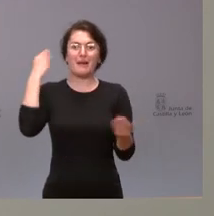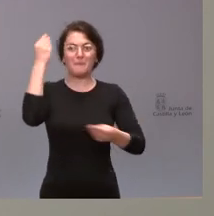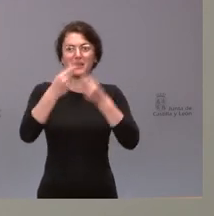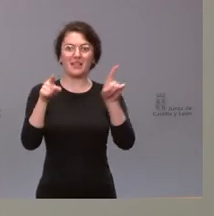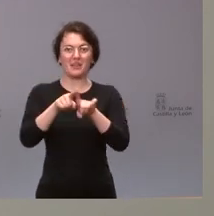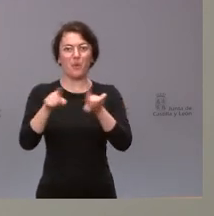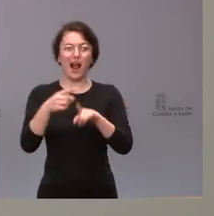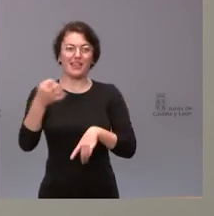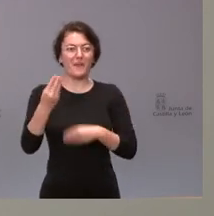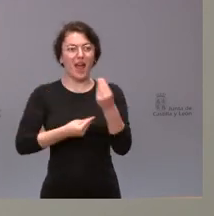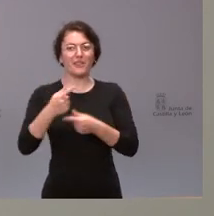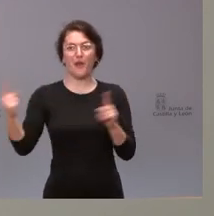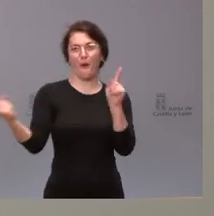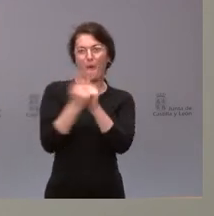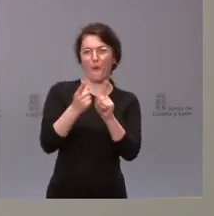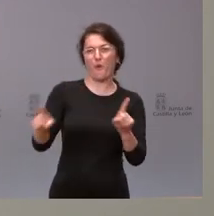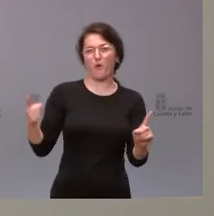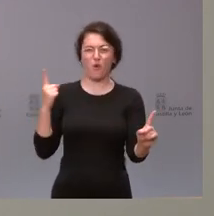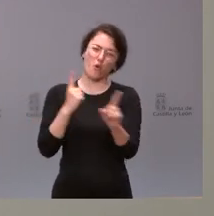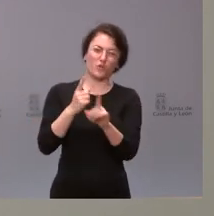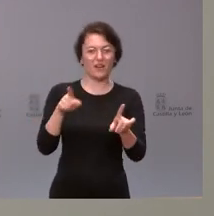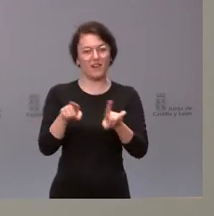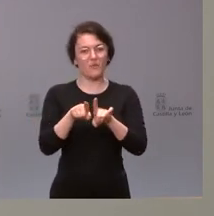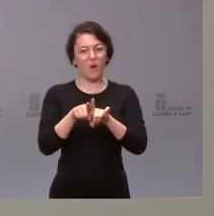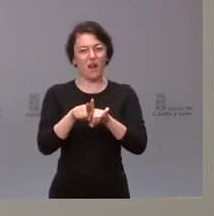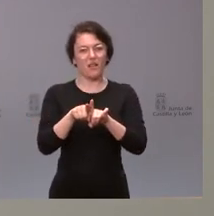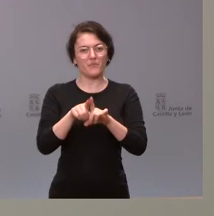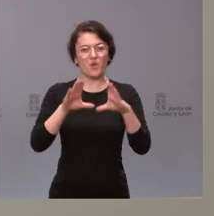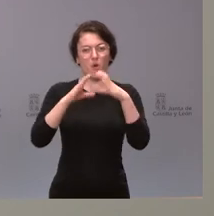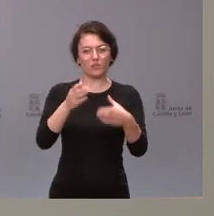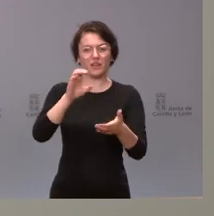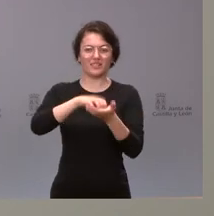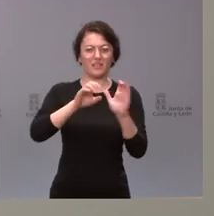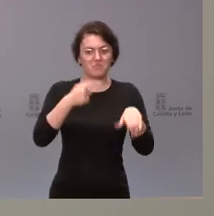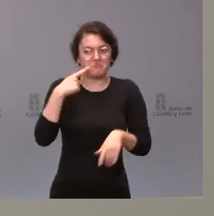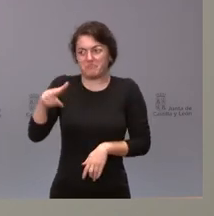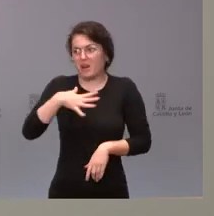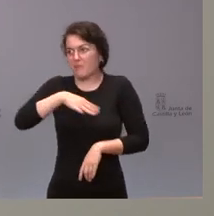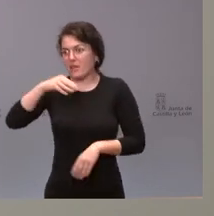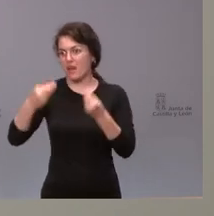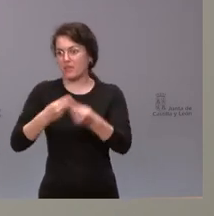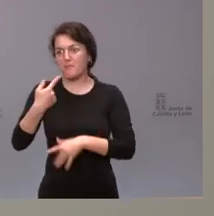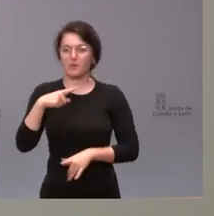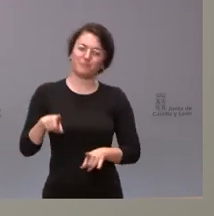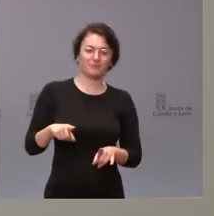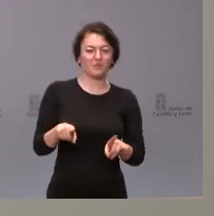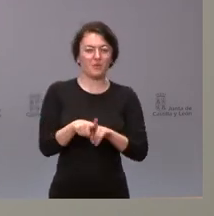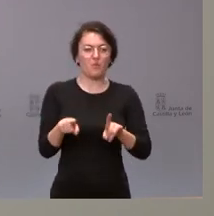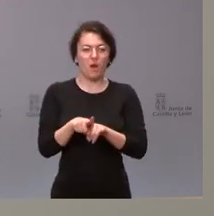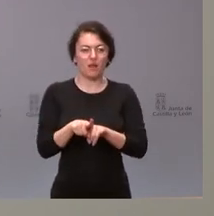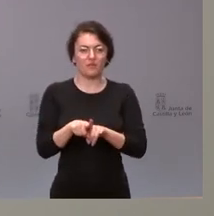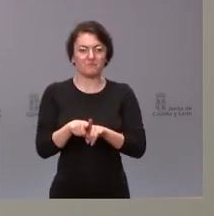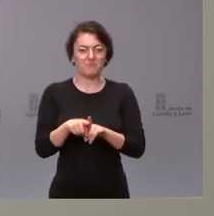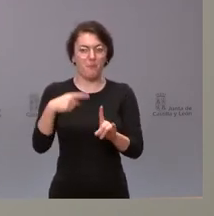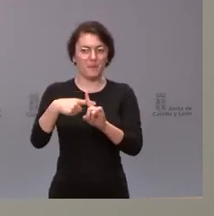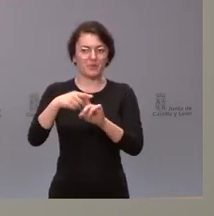Castilla y León, estará en su derecho. Pero creo que no está haciendo un buen servicio al conjunto de los ciudadanos que le pagan para mejorar la industria de esta comunidad